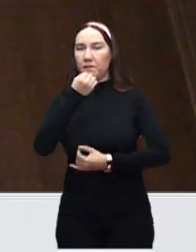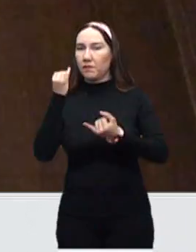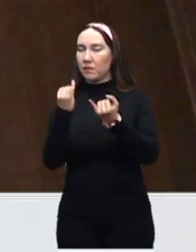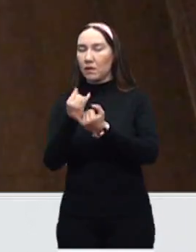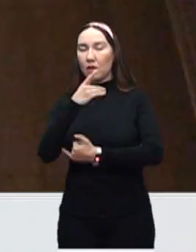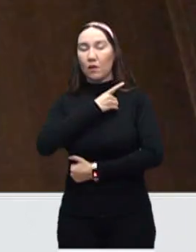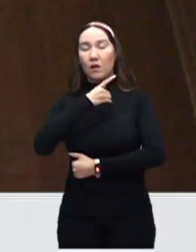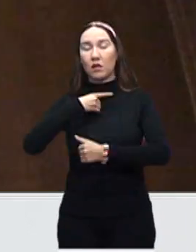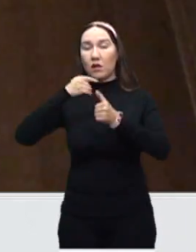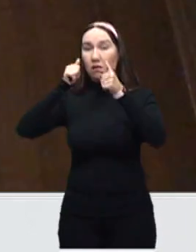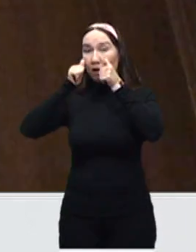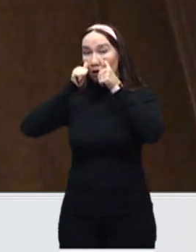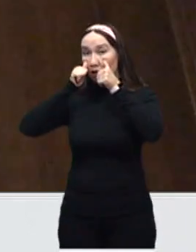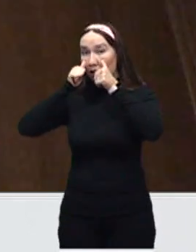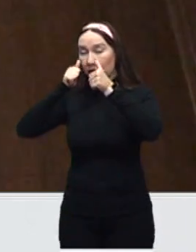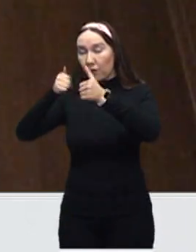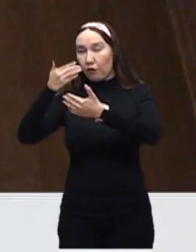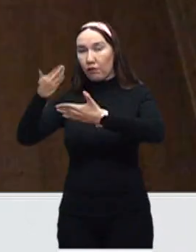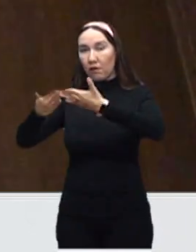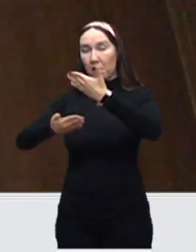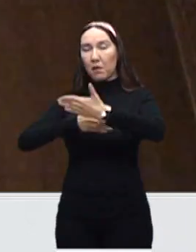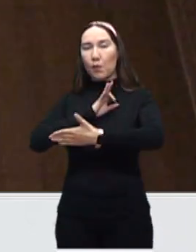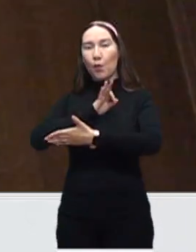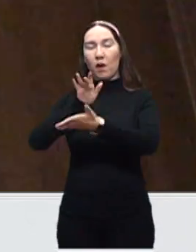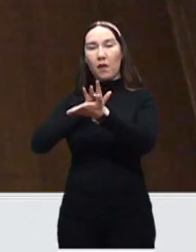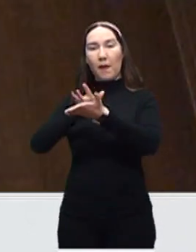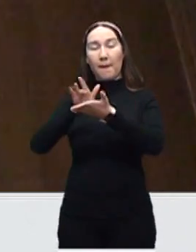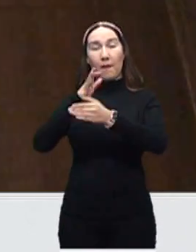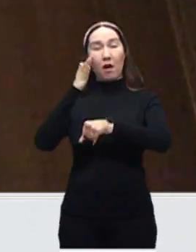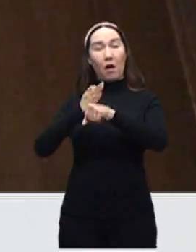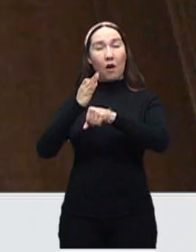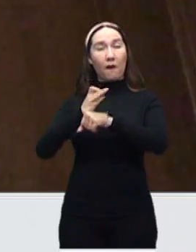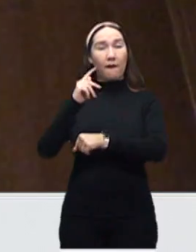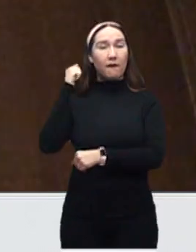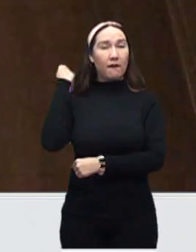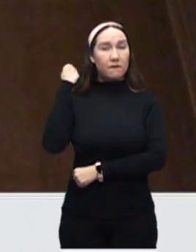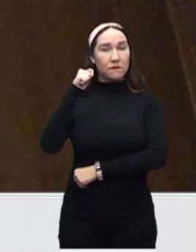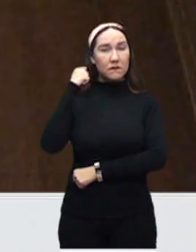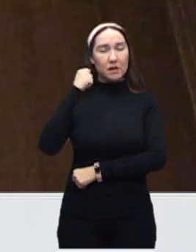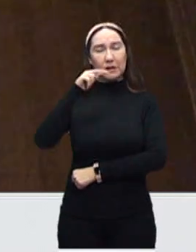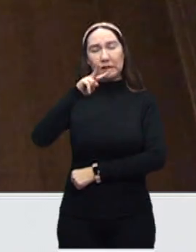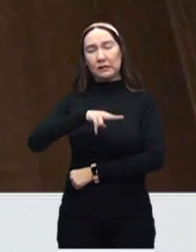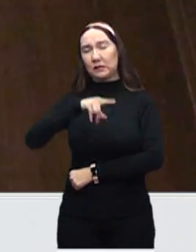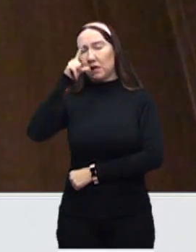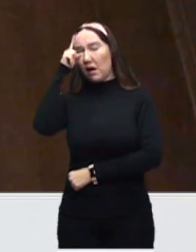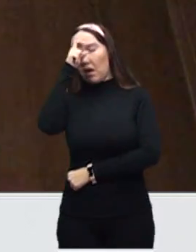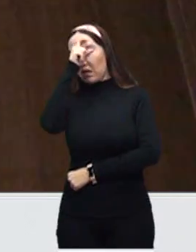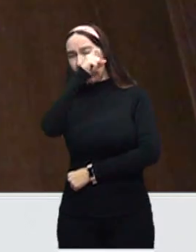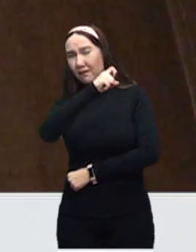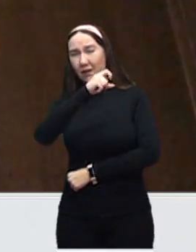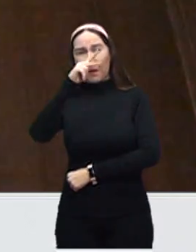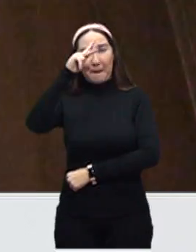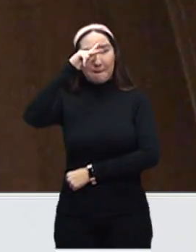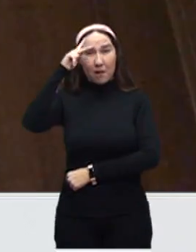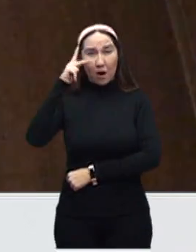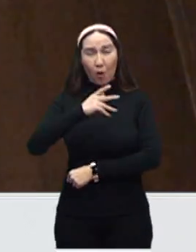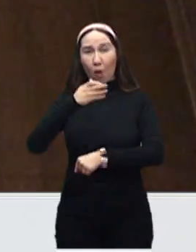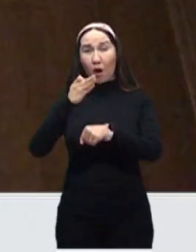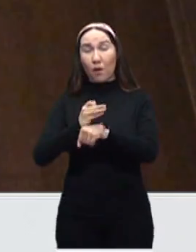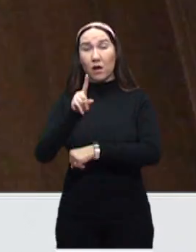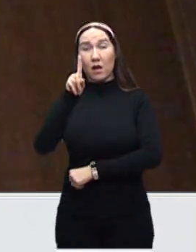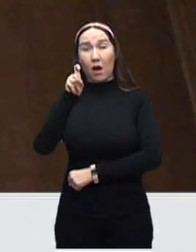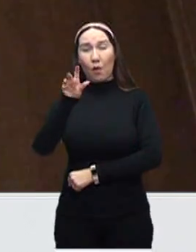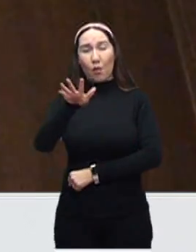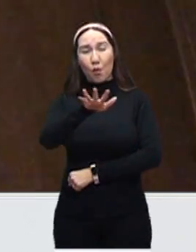servicio, se puede brindar el apoyo. Tabasco está viviendo una situación muy crítica por el tema de las inundaciones y lo